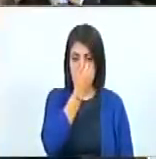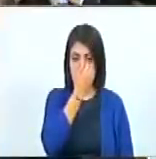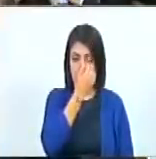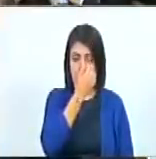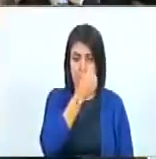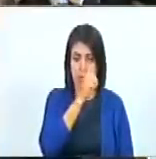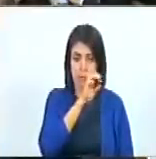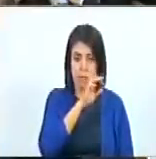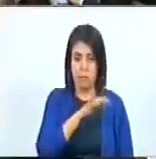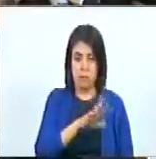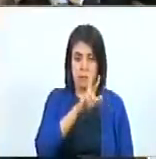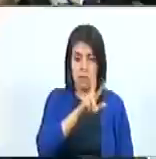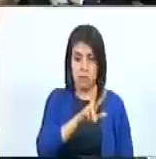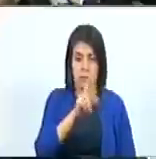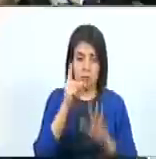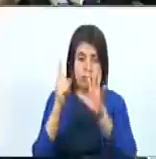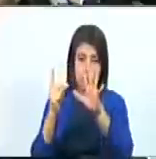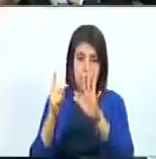Trigésimo sexto.